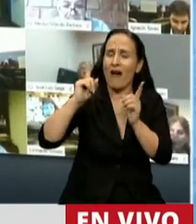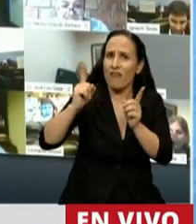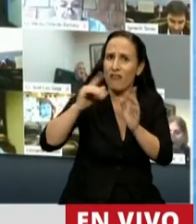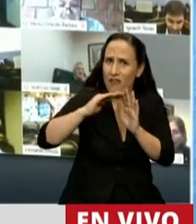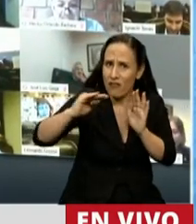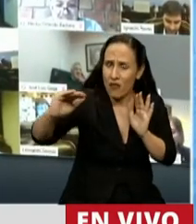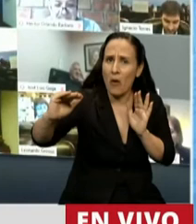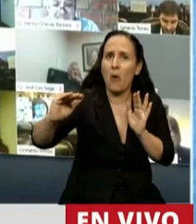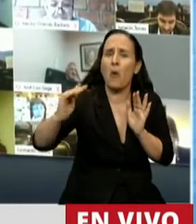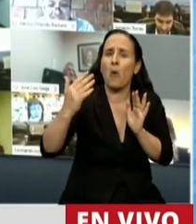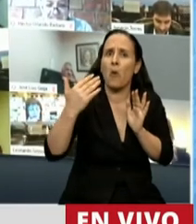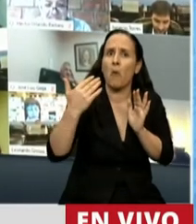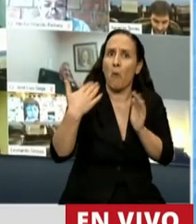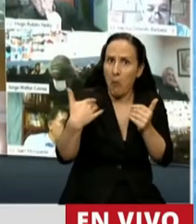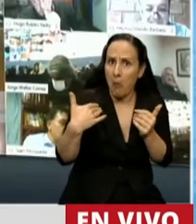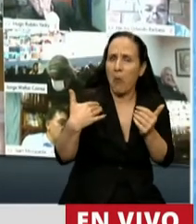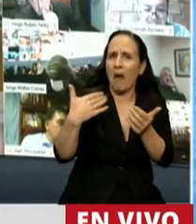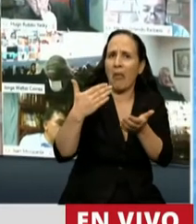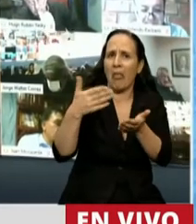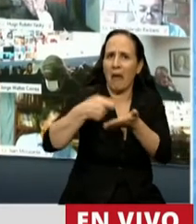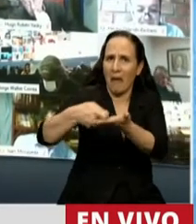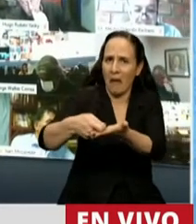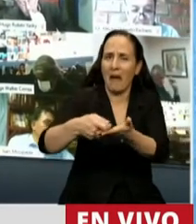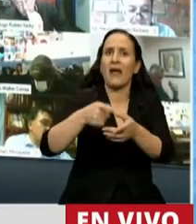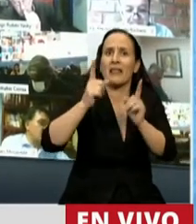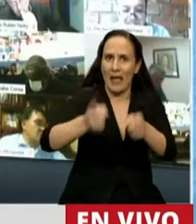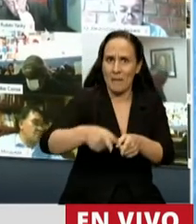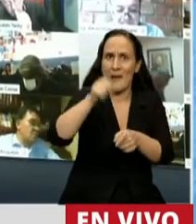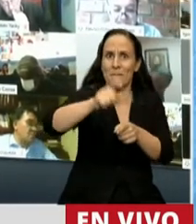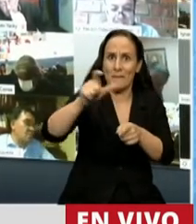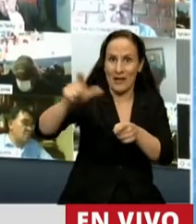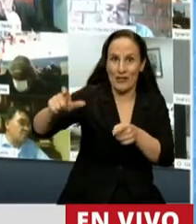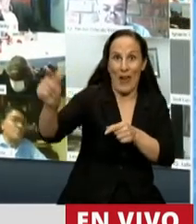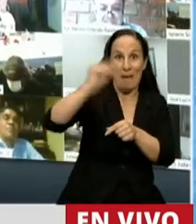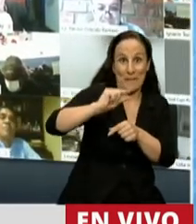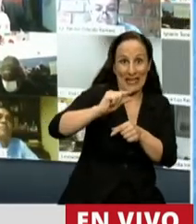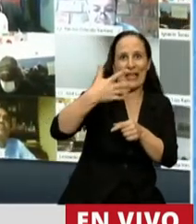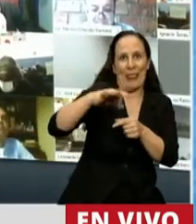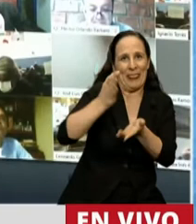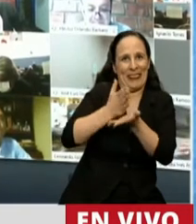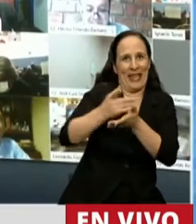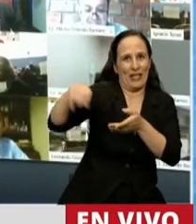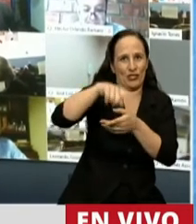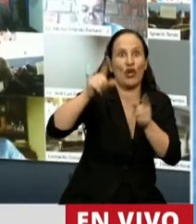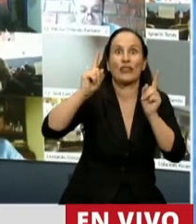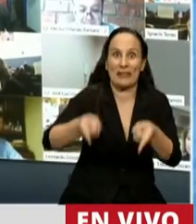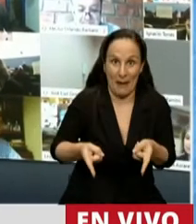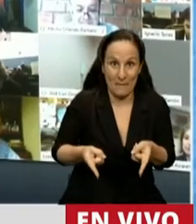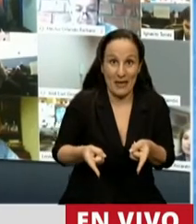y preservar el derecho de los acreedores, sino que fundamentalmente debe también